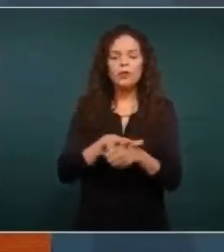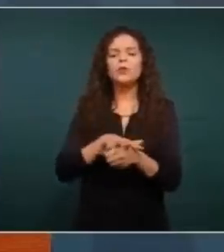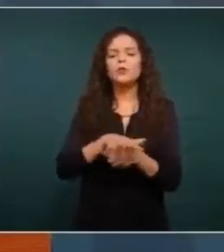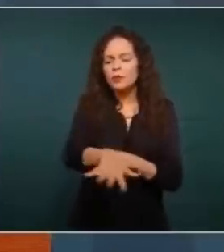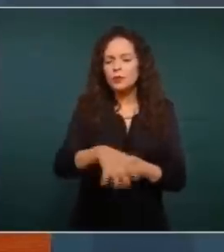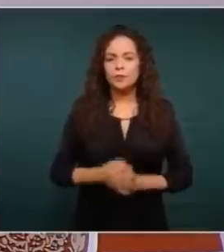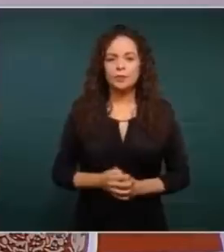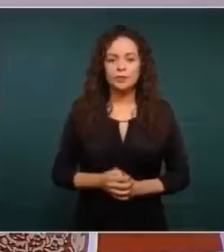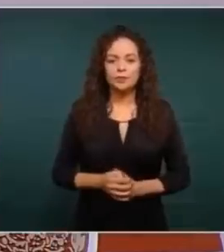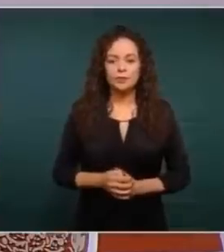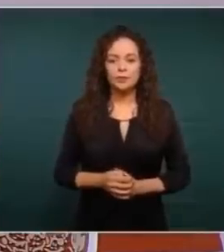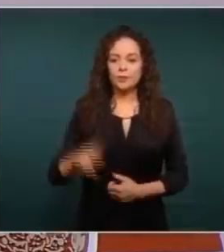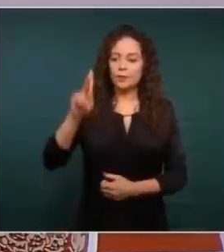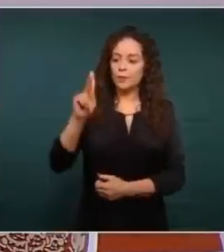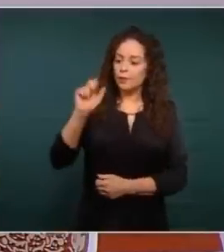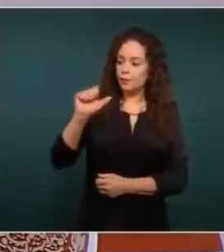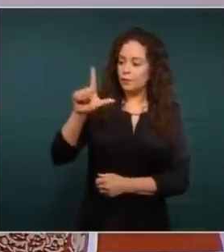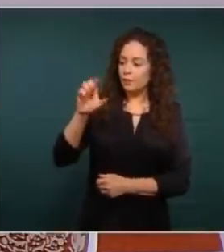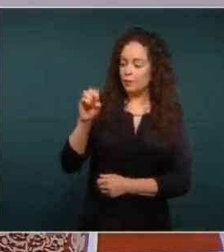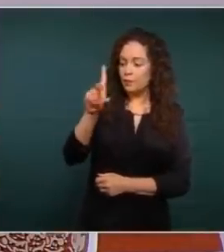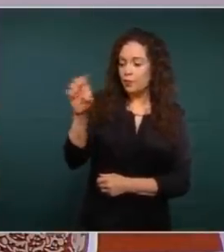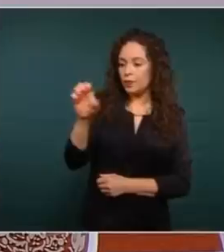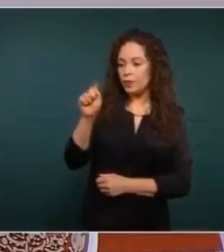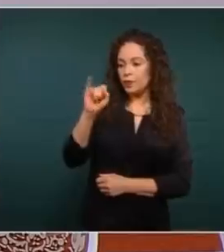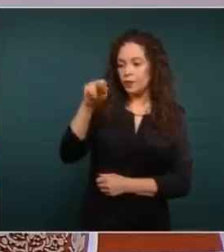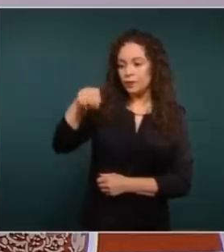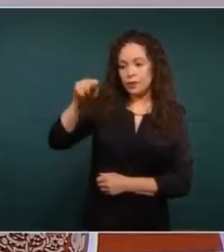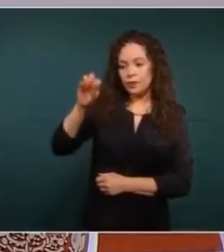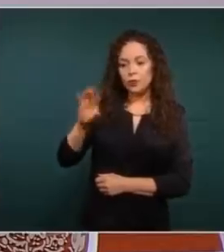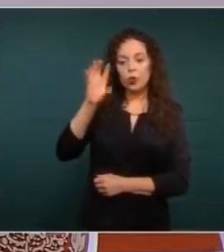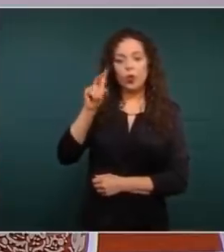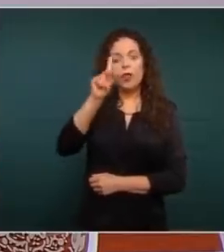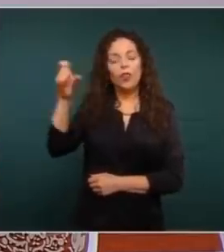palo de tinto o palo de campeche.